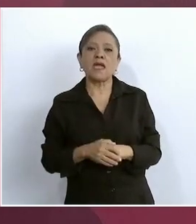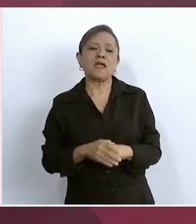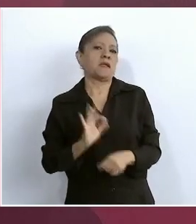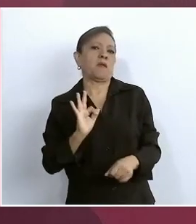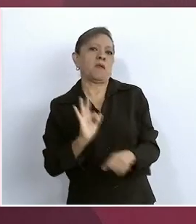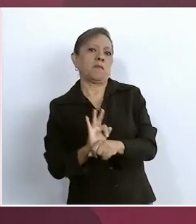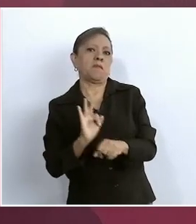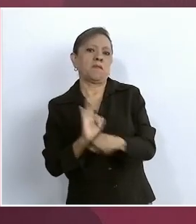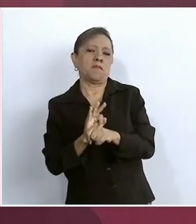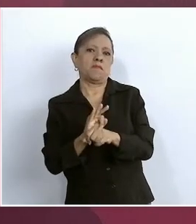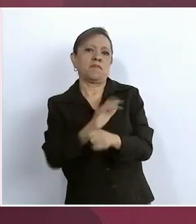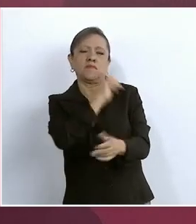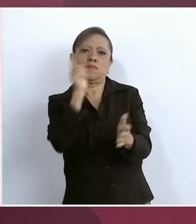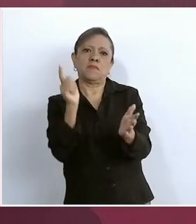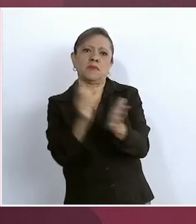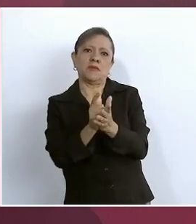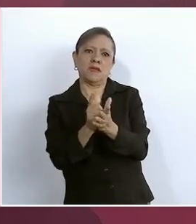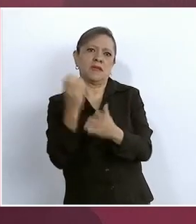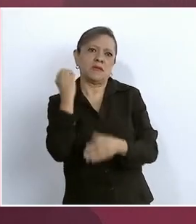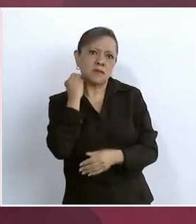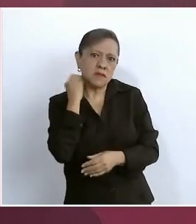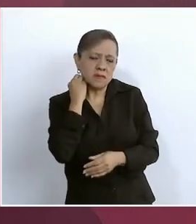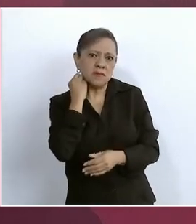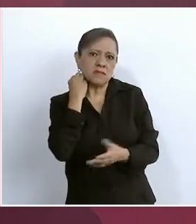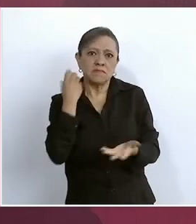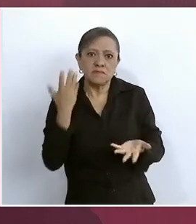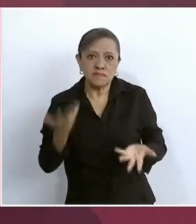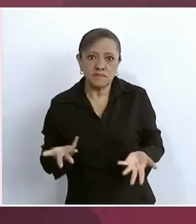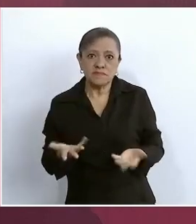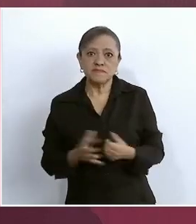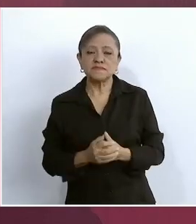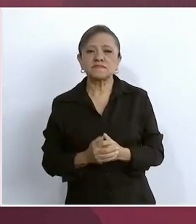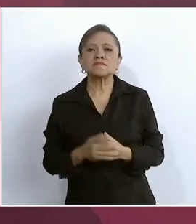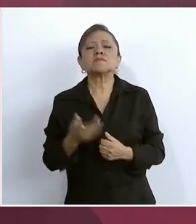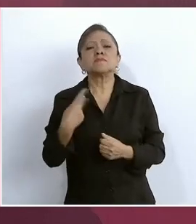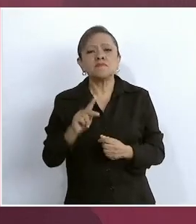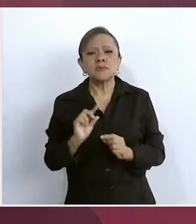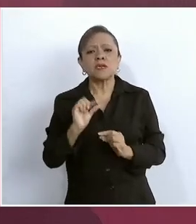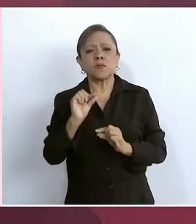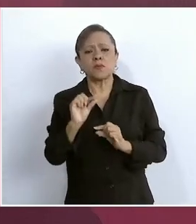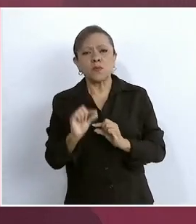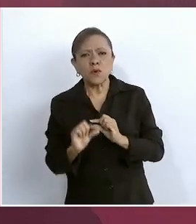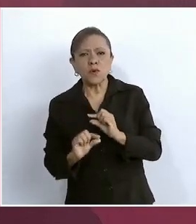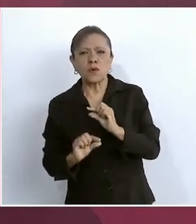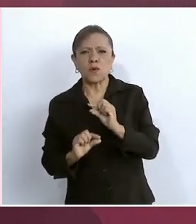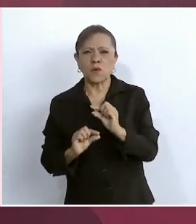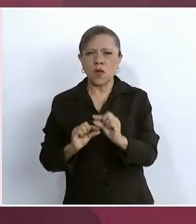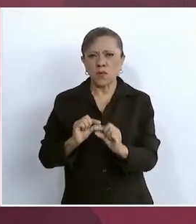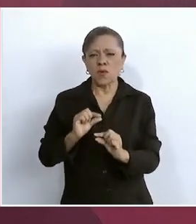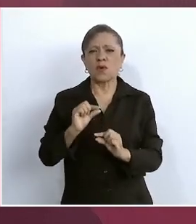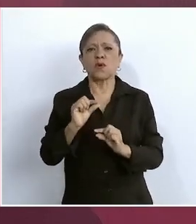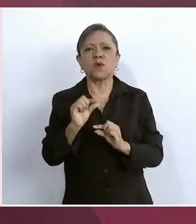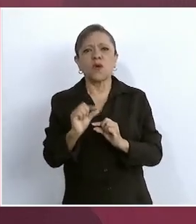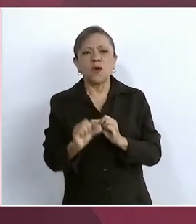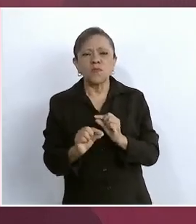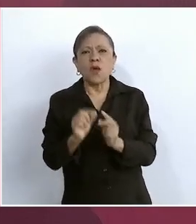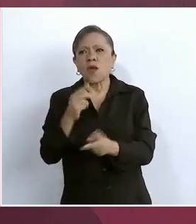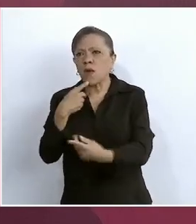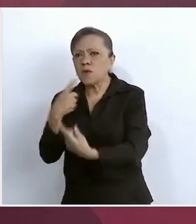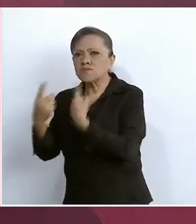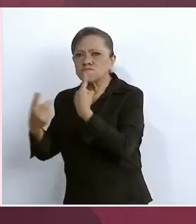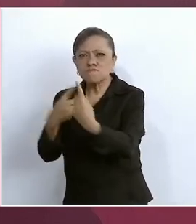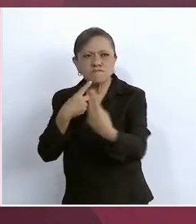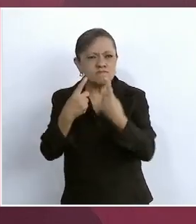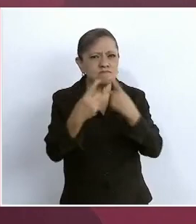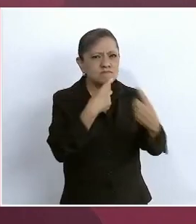amparos y se fue llegando poco a poco a